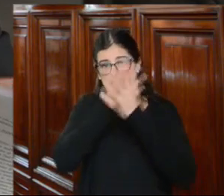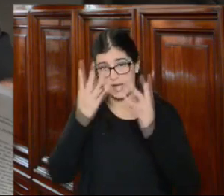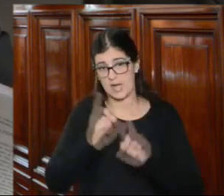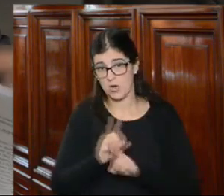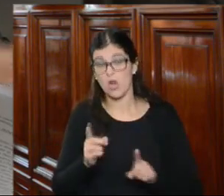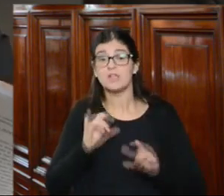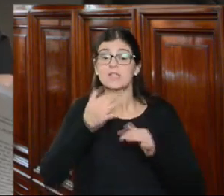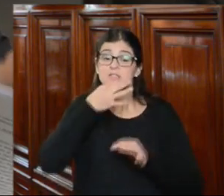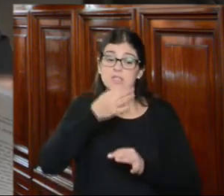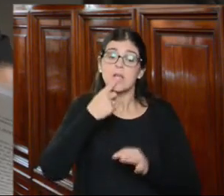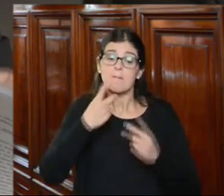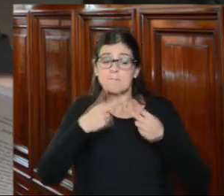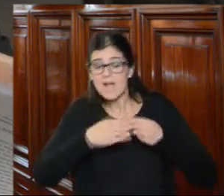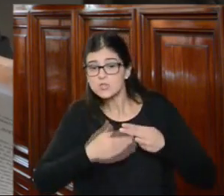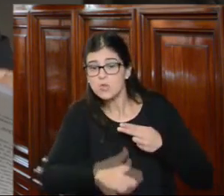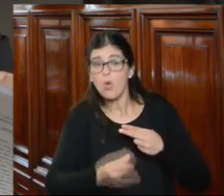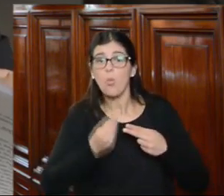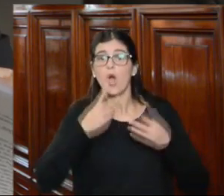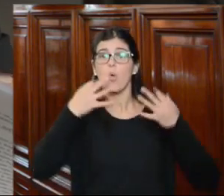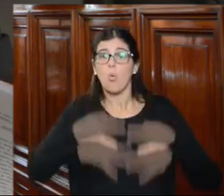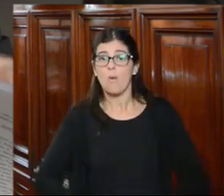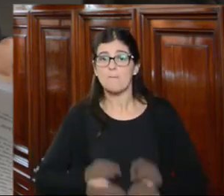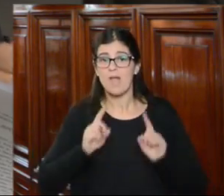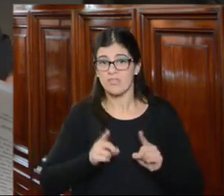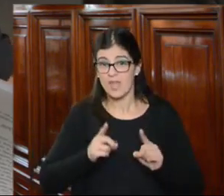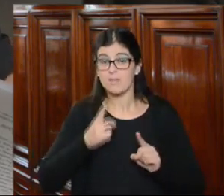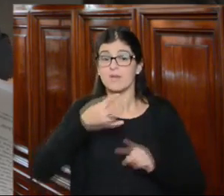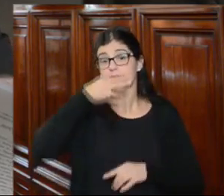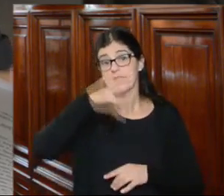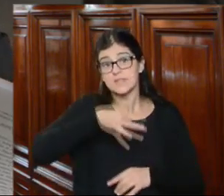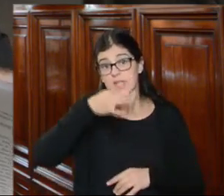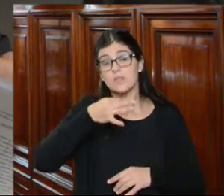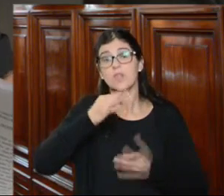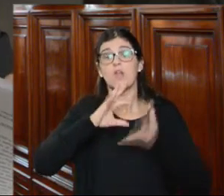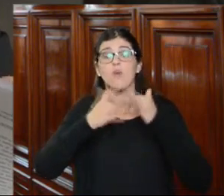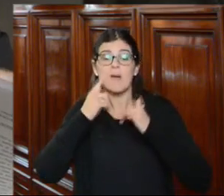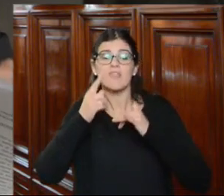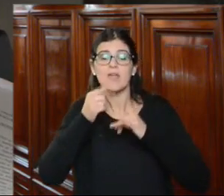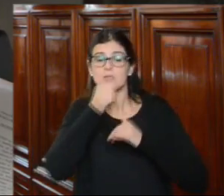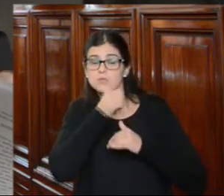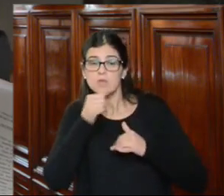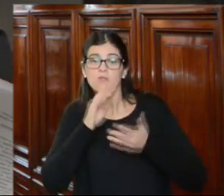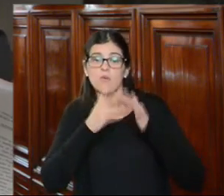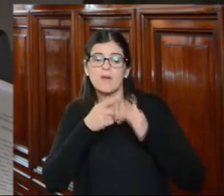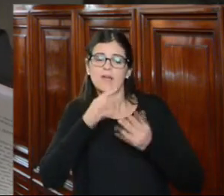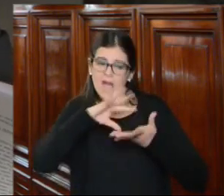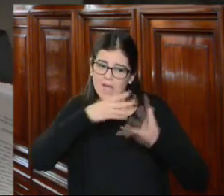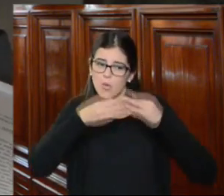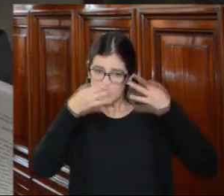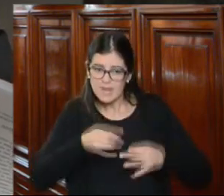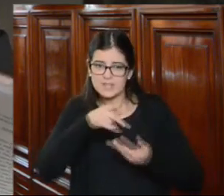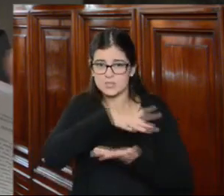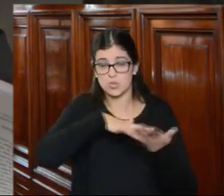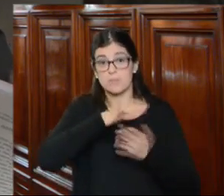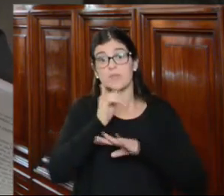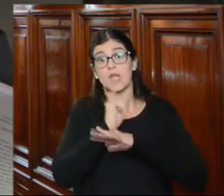estableciendo el plazo en el cual deberían ser cumplidas y sugiriendo las medidas reparatorias que estime adecuadas la